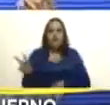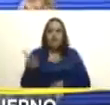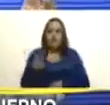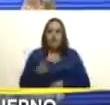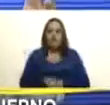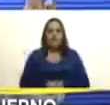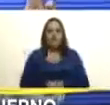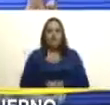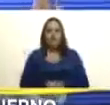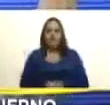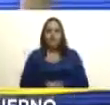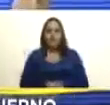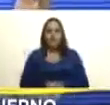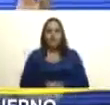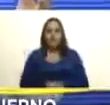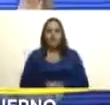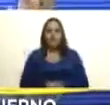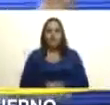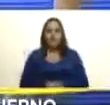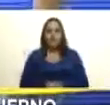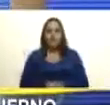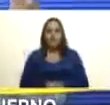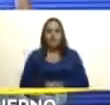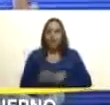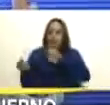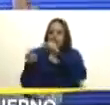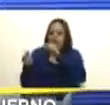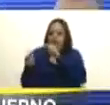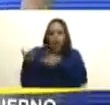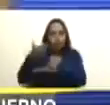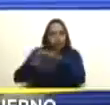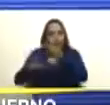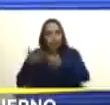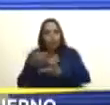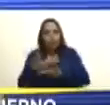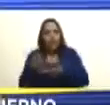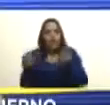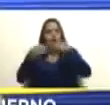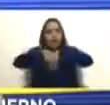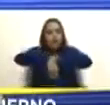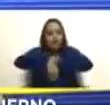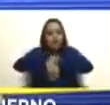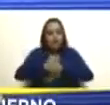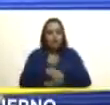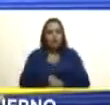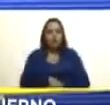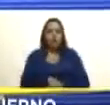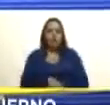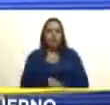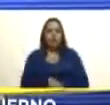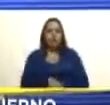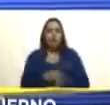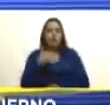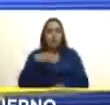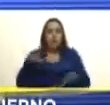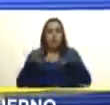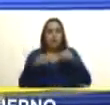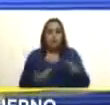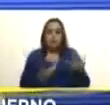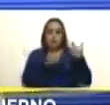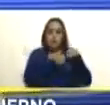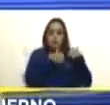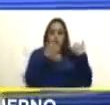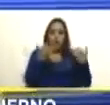para el diálogo la consulta el consenso asumo la responsabilidad